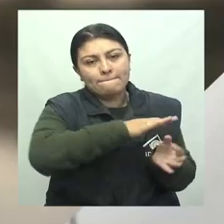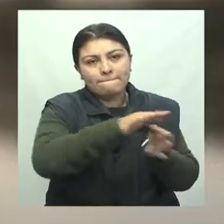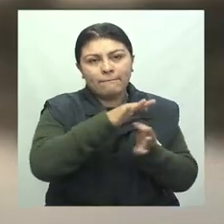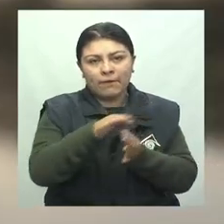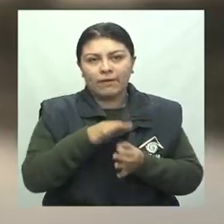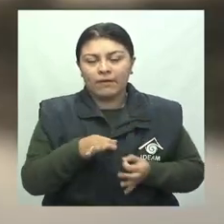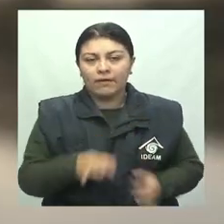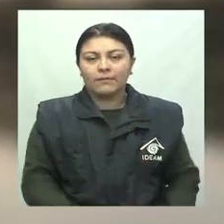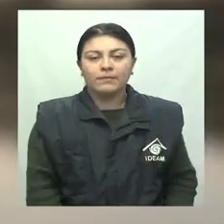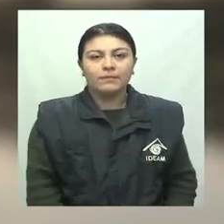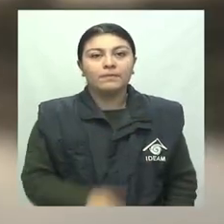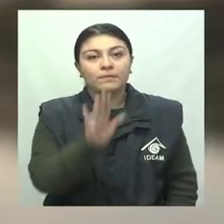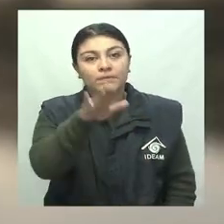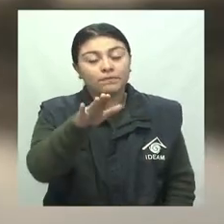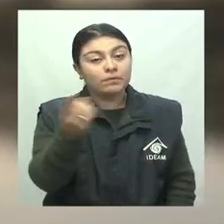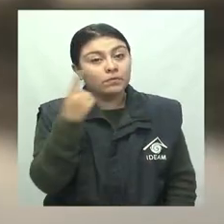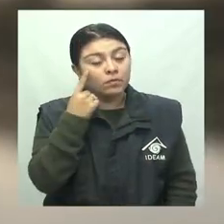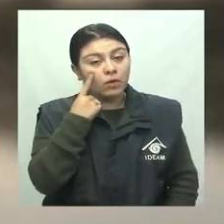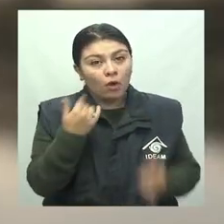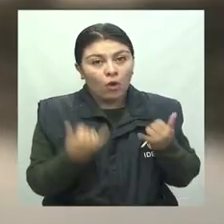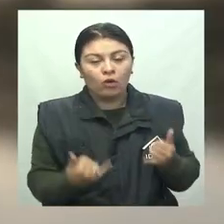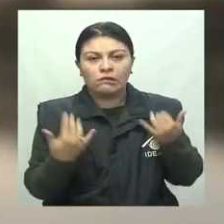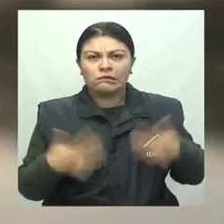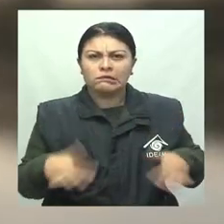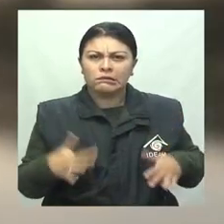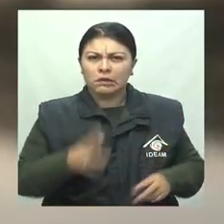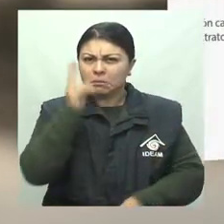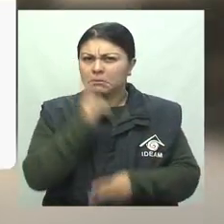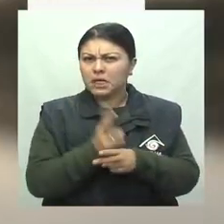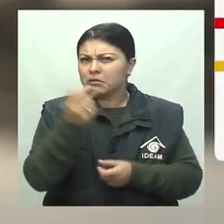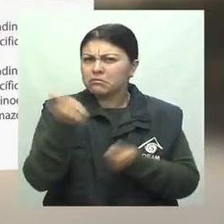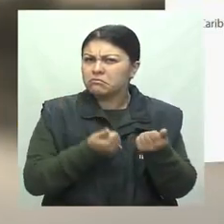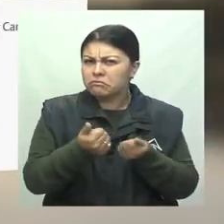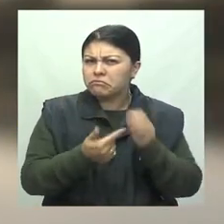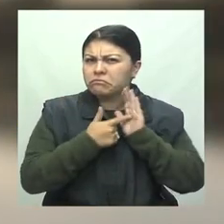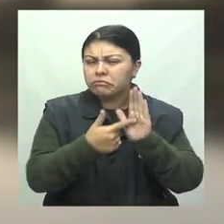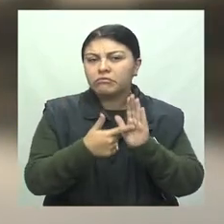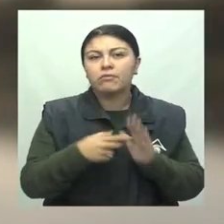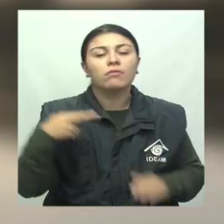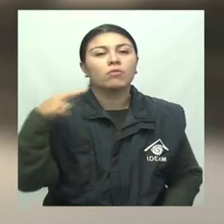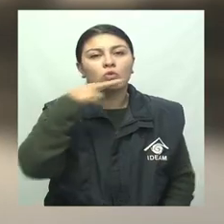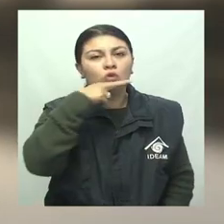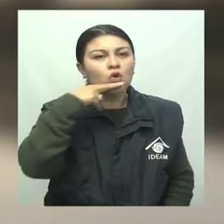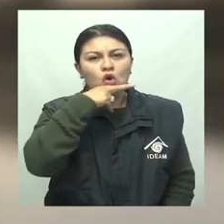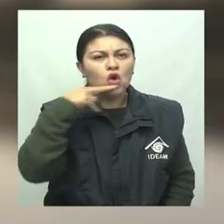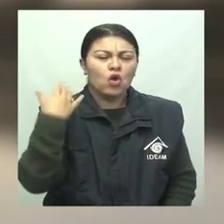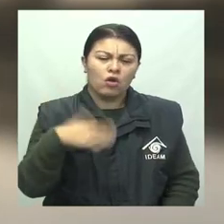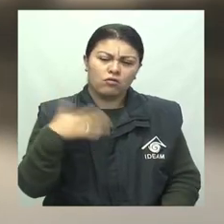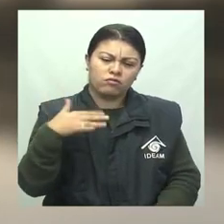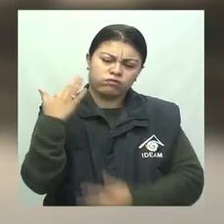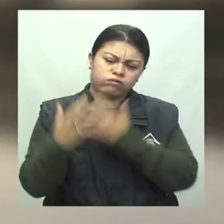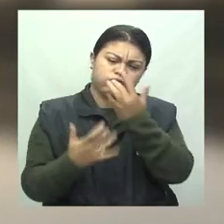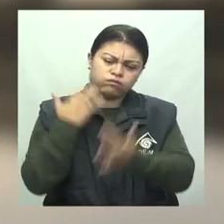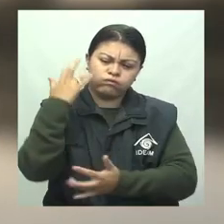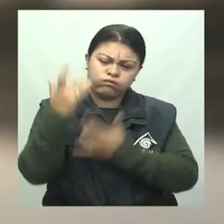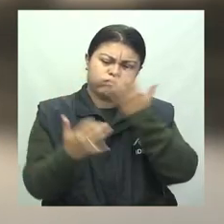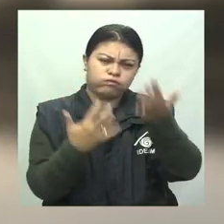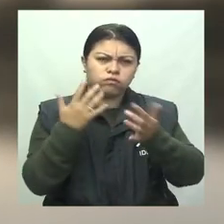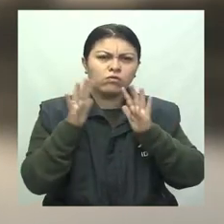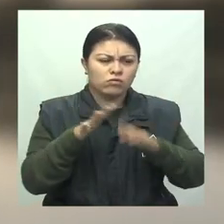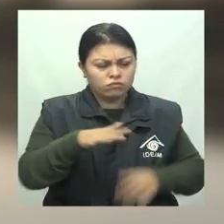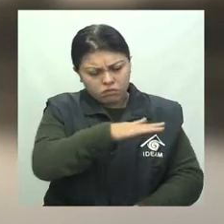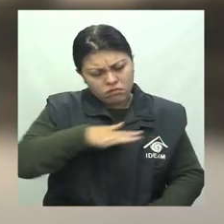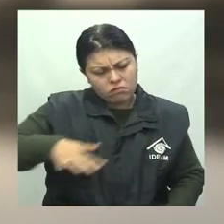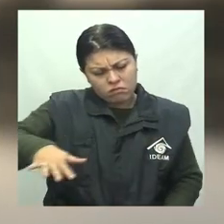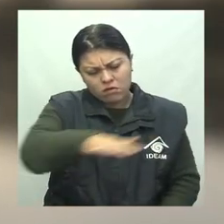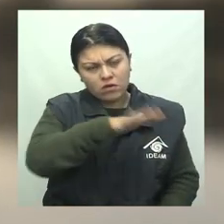Mucha atención a las principales alertas para hoy a nivel nacional. Alerta roja por posibles incendios forestales en algunas regiones ubicadas en